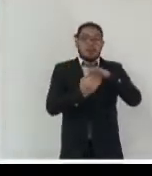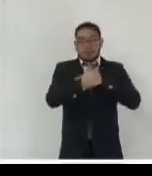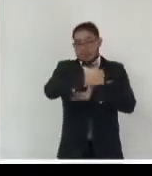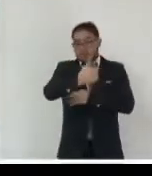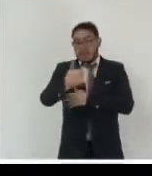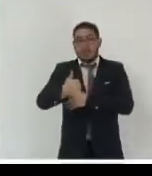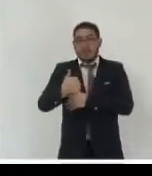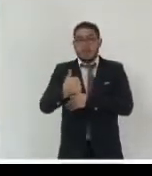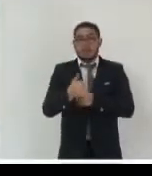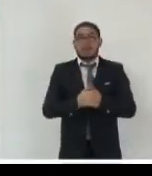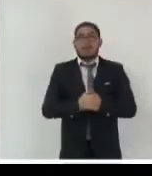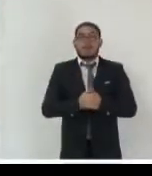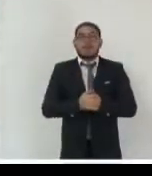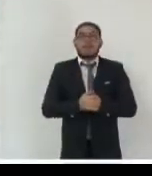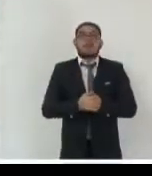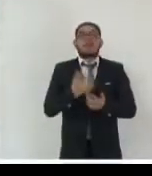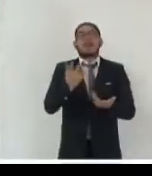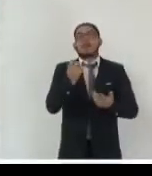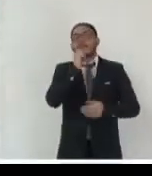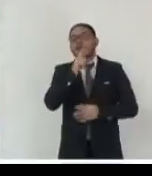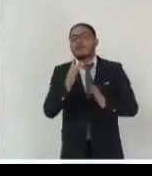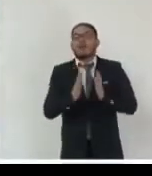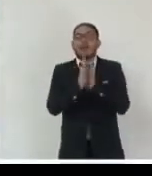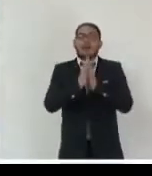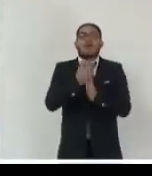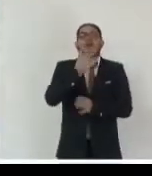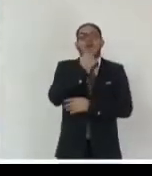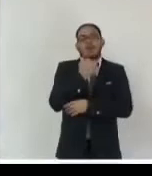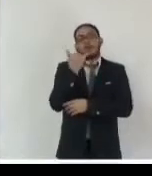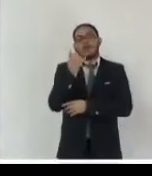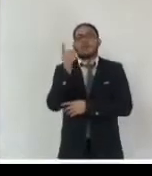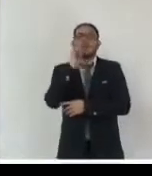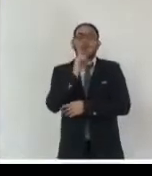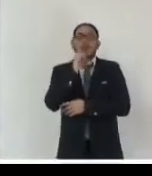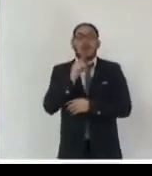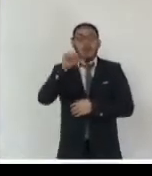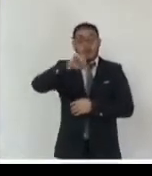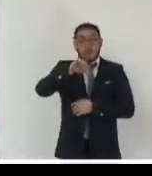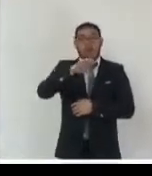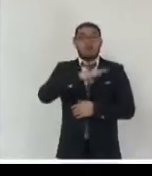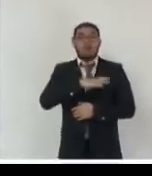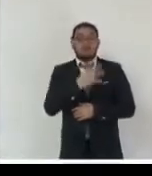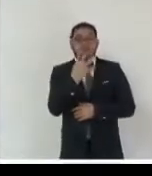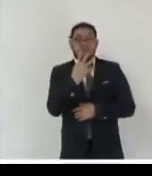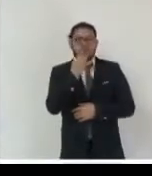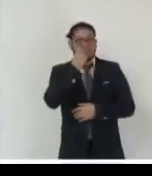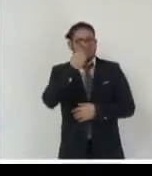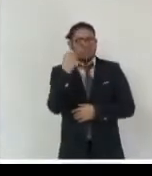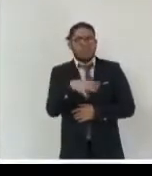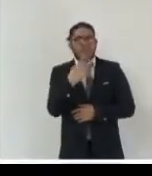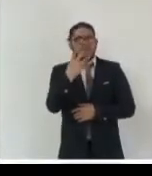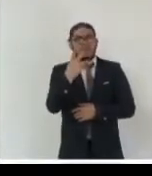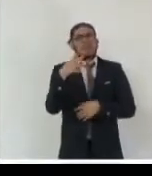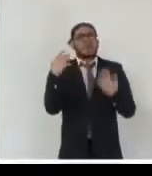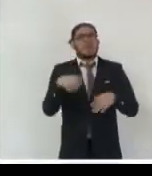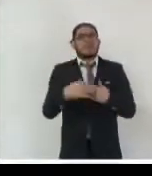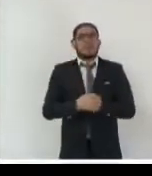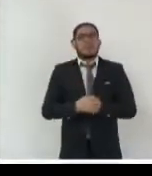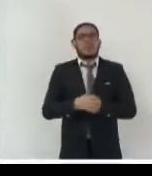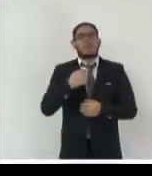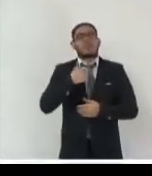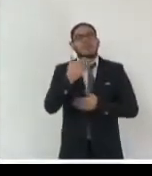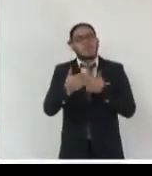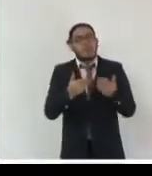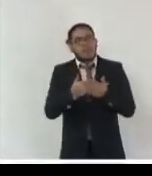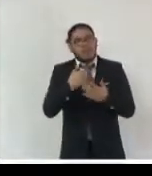participación equilibrada de hombres y mujeres. Hoy tenemos a cuatro fabulosos especialistas a los que me voy a